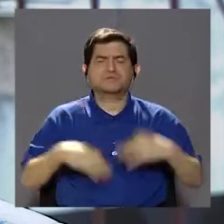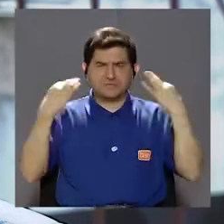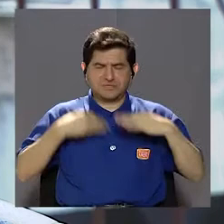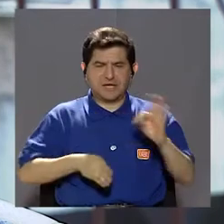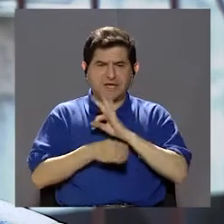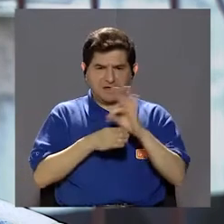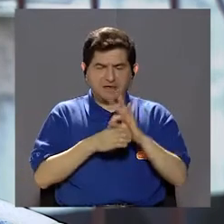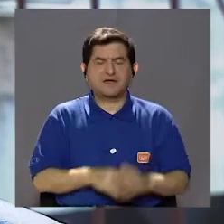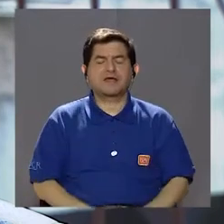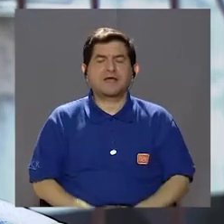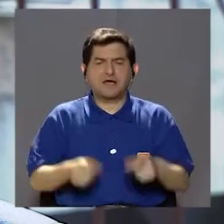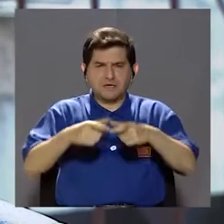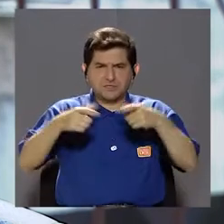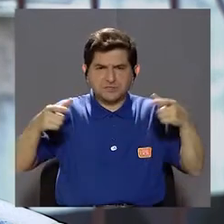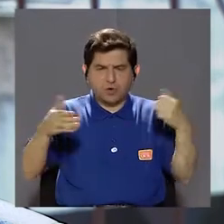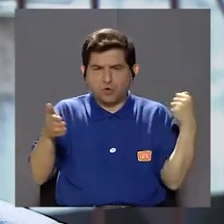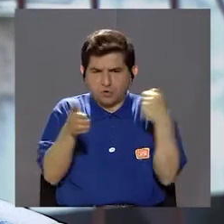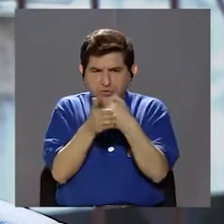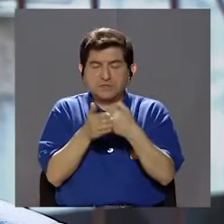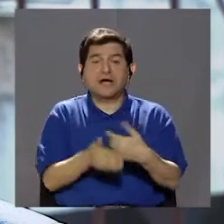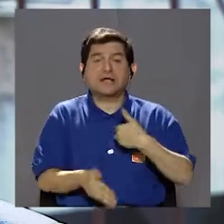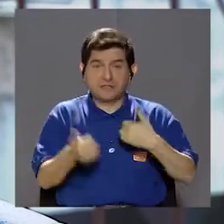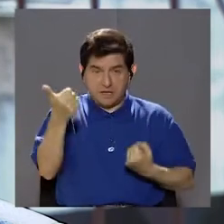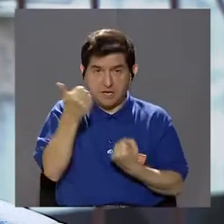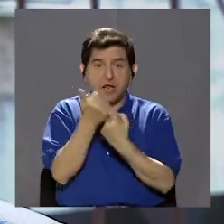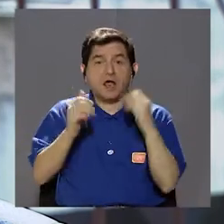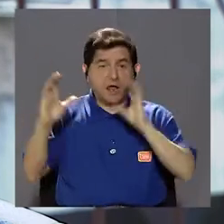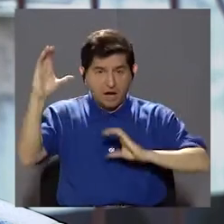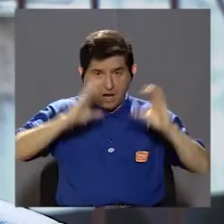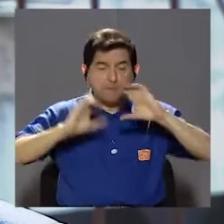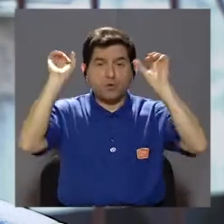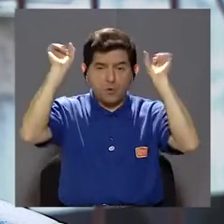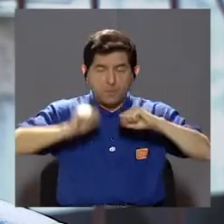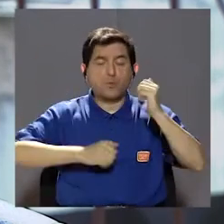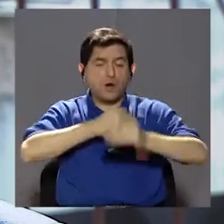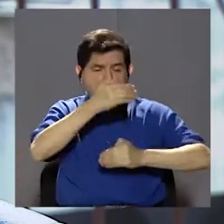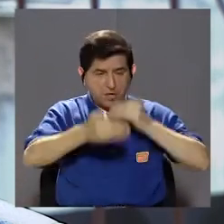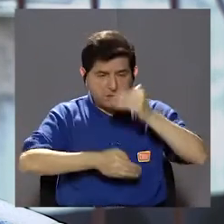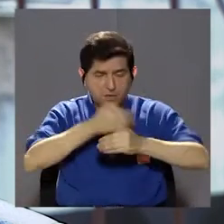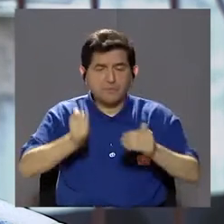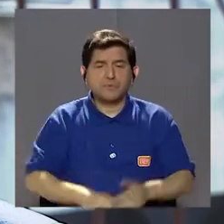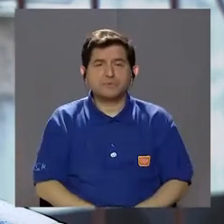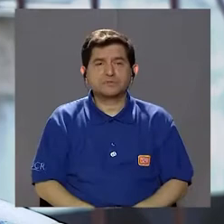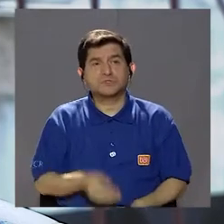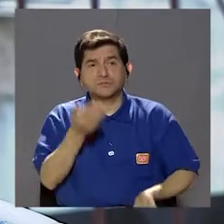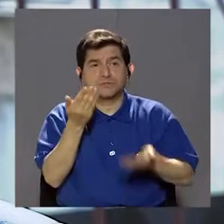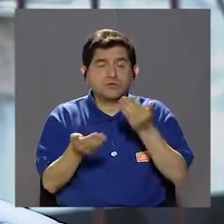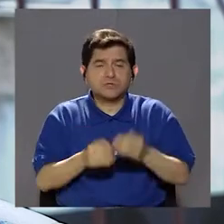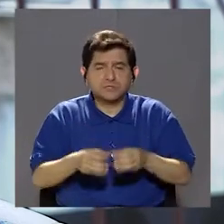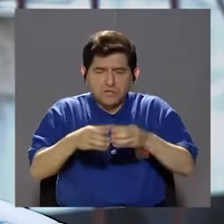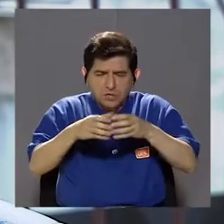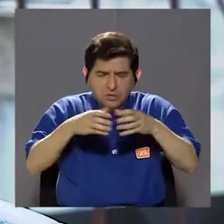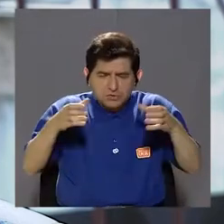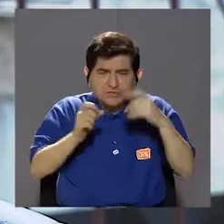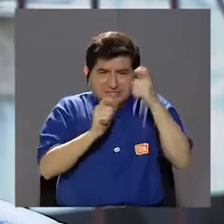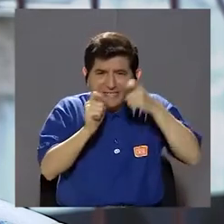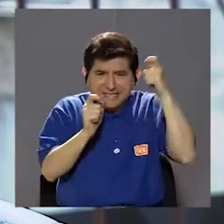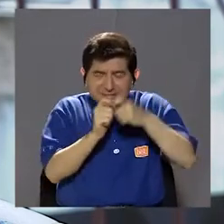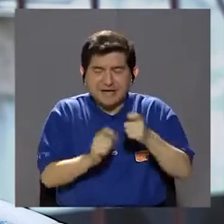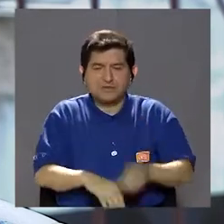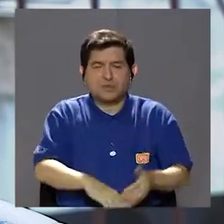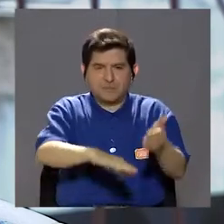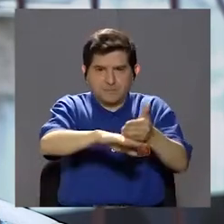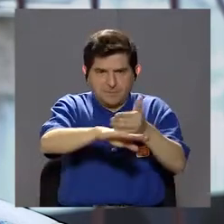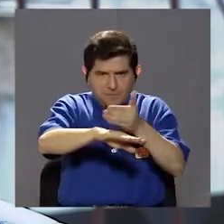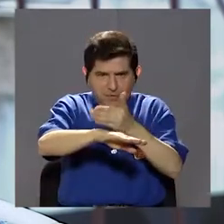se usa en fisioterapia, que se llama ondas de choque, que tiene respaldo científico, que sí puede hacer un proceso inflamatorio localizado